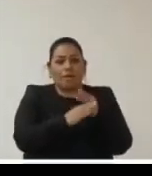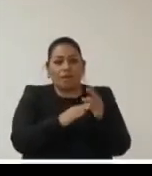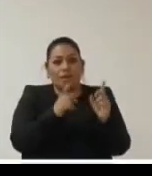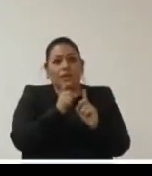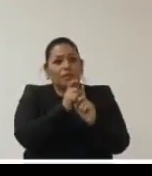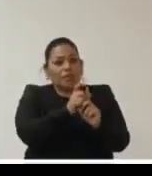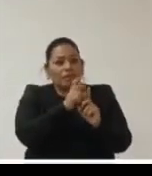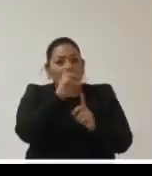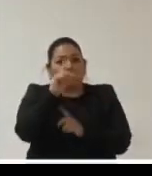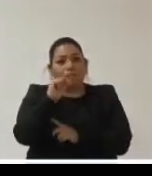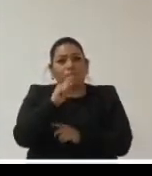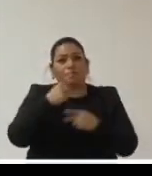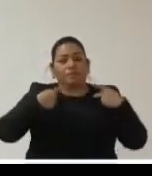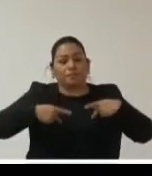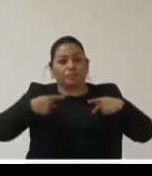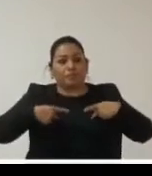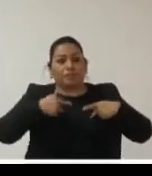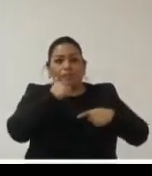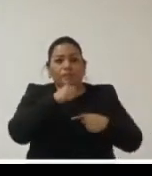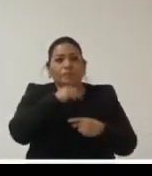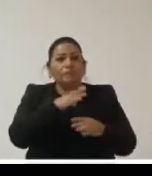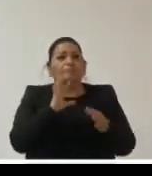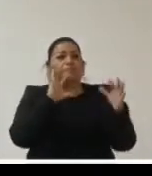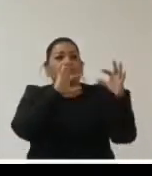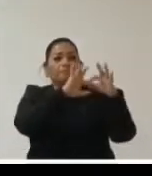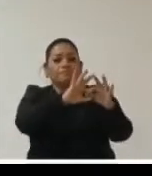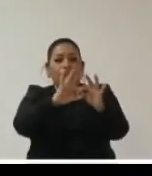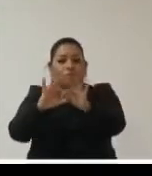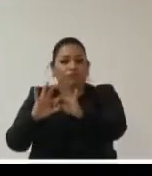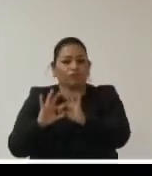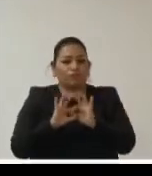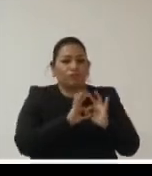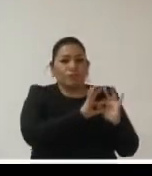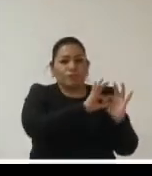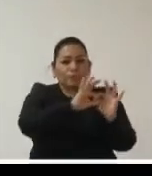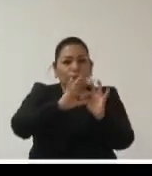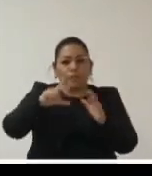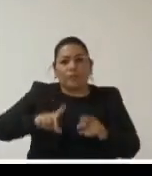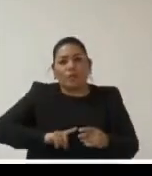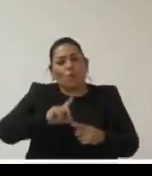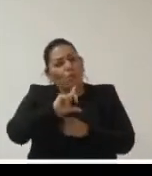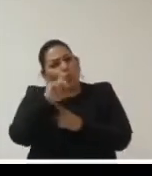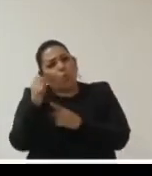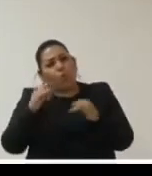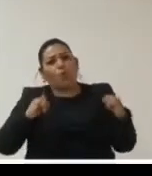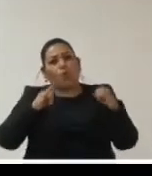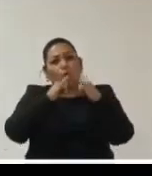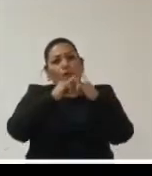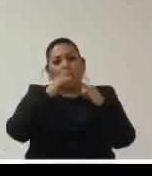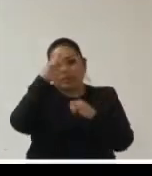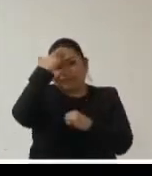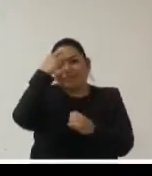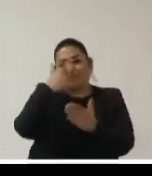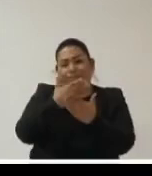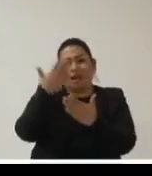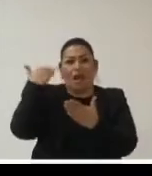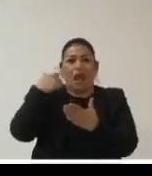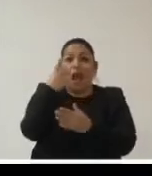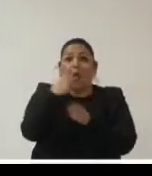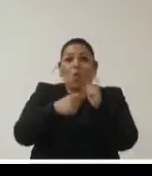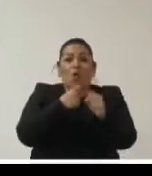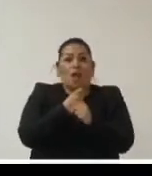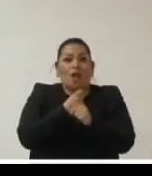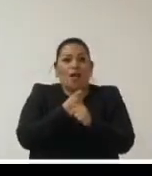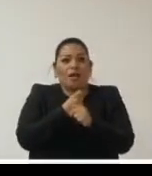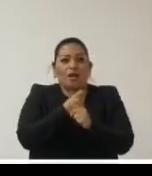pero que debemos establecer siempre vínculos de colaboración con otras instancias como ustedes recordarán hace un año